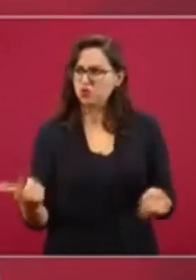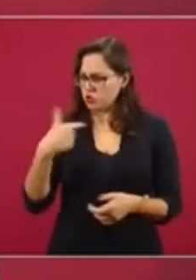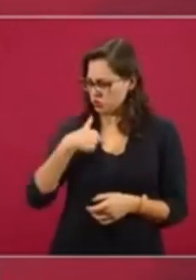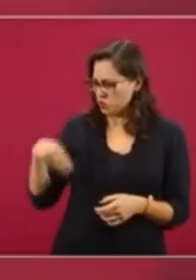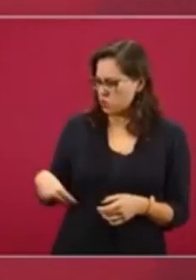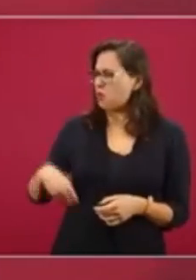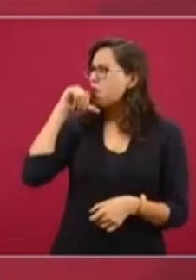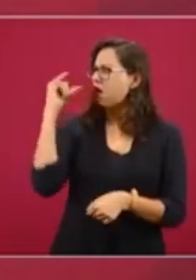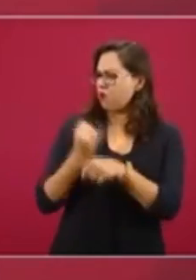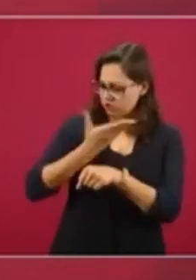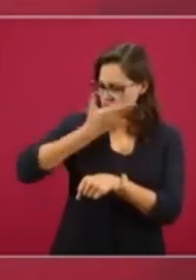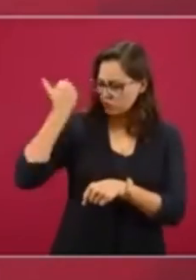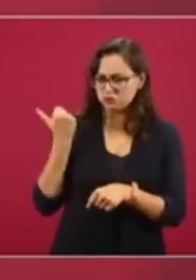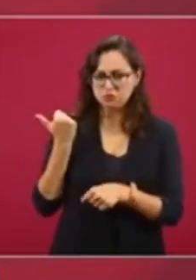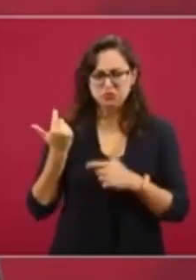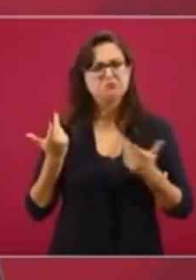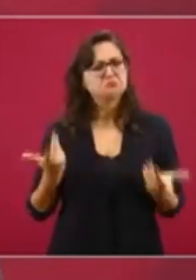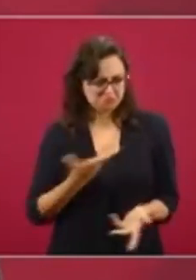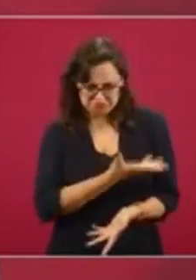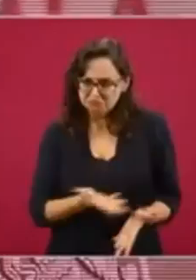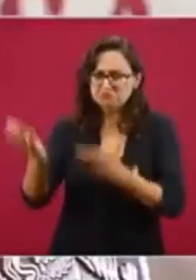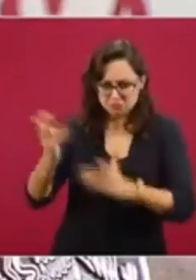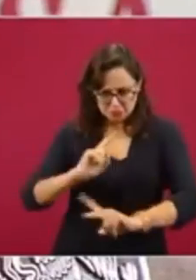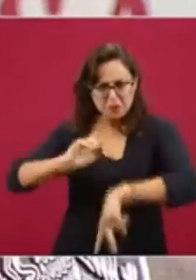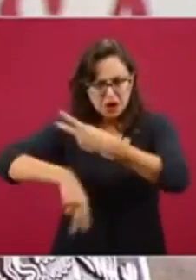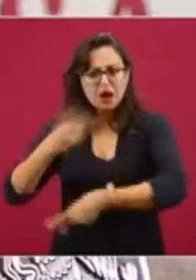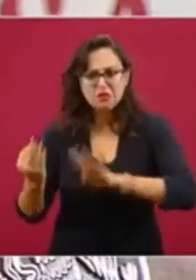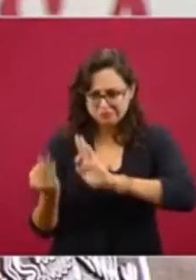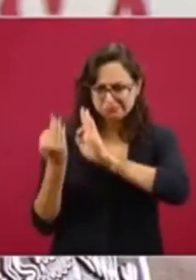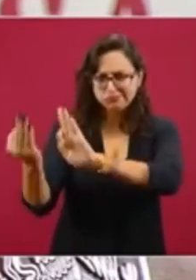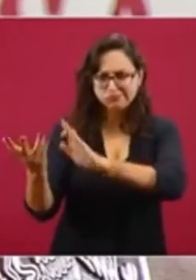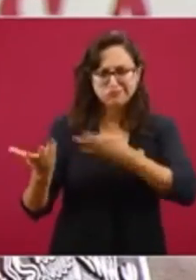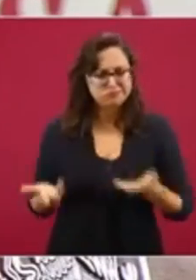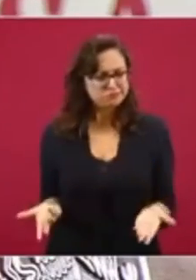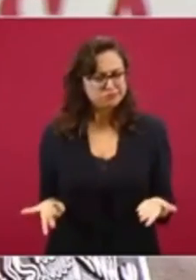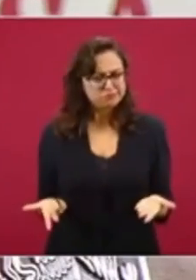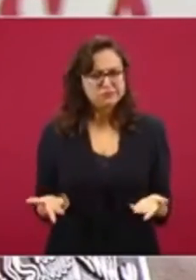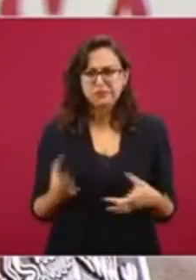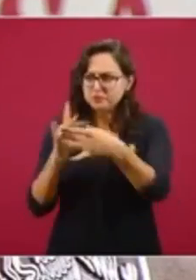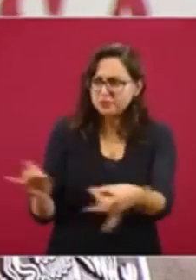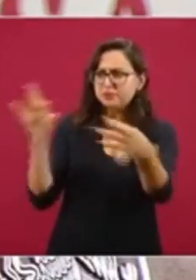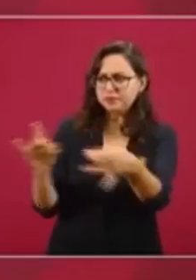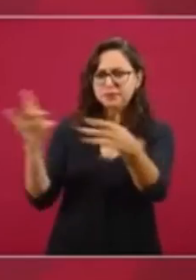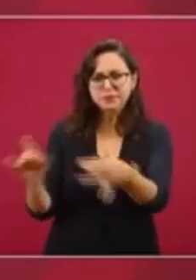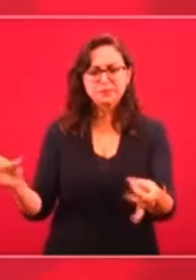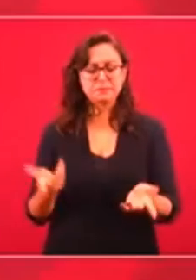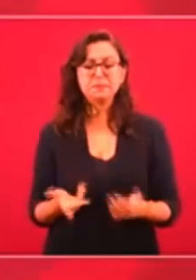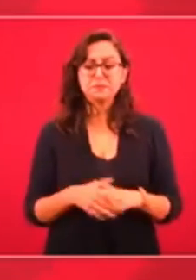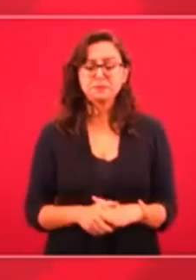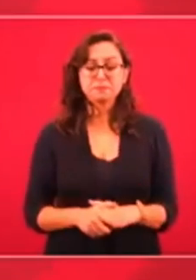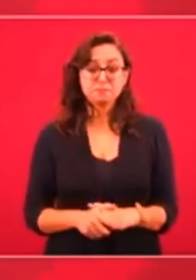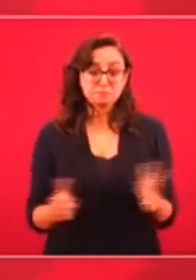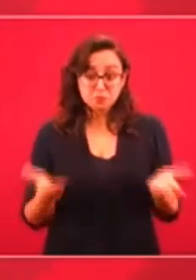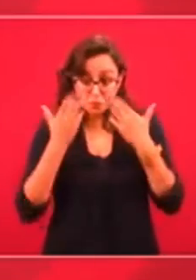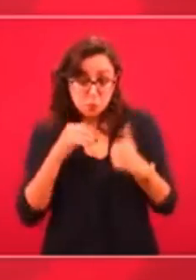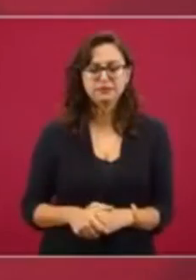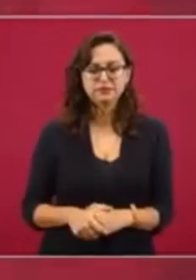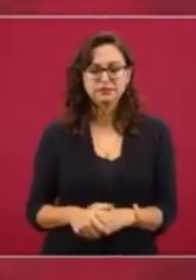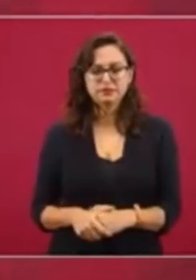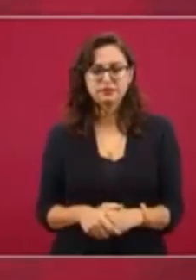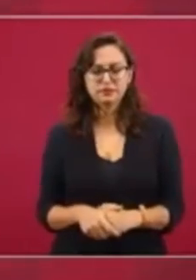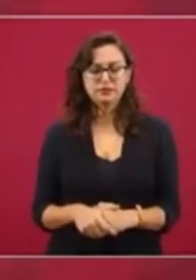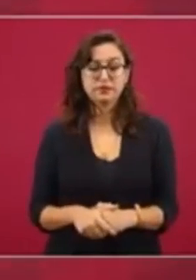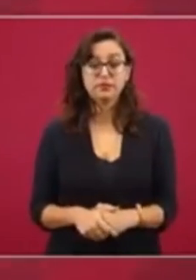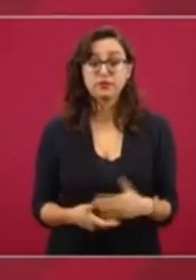inocente, pues que muestre disposición para declarar, presentarse. El que nada debe, nada teme.